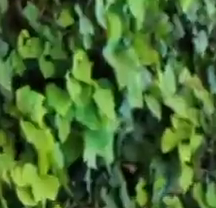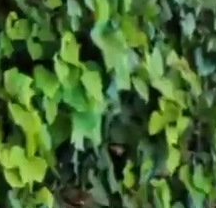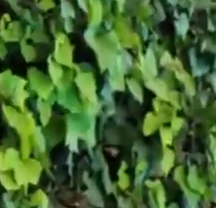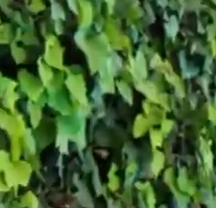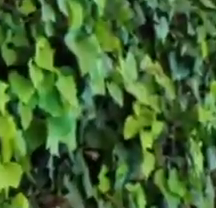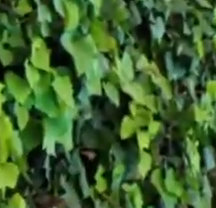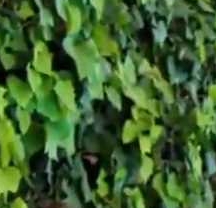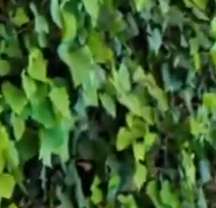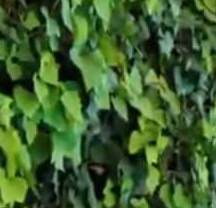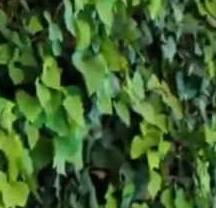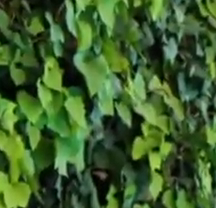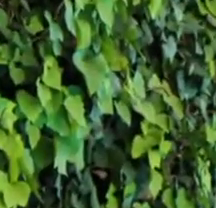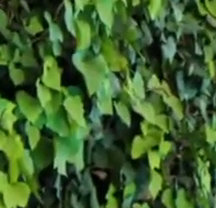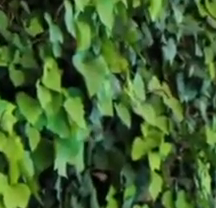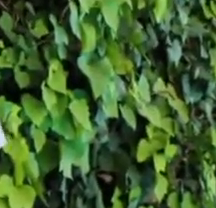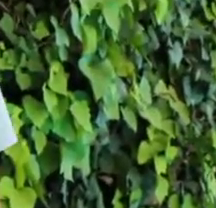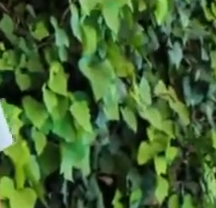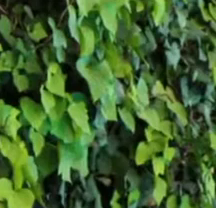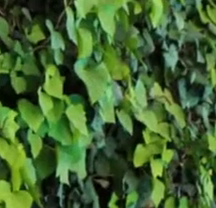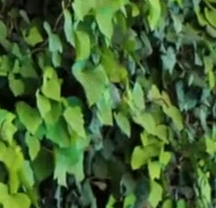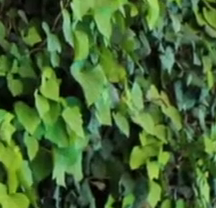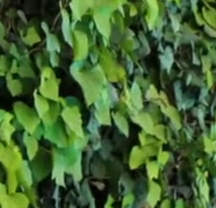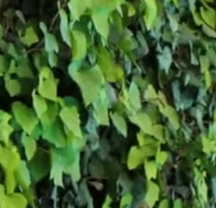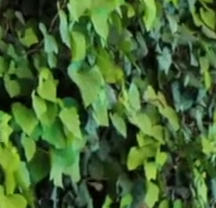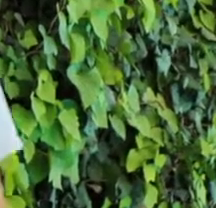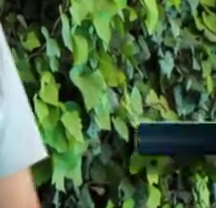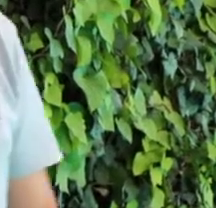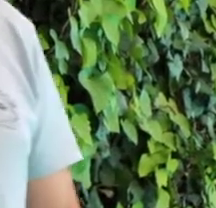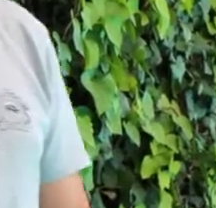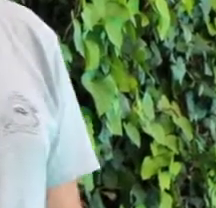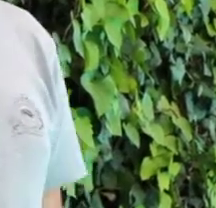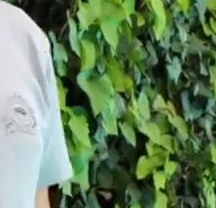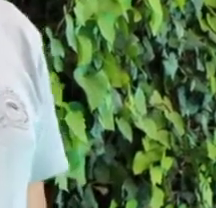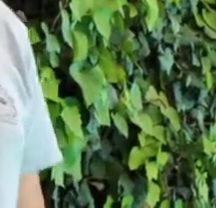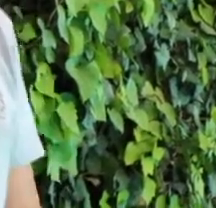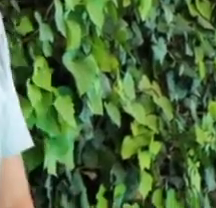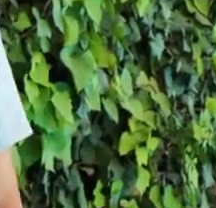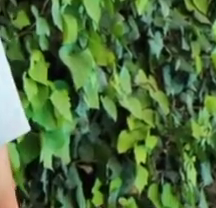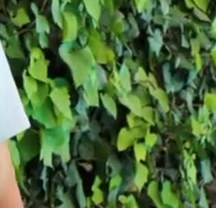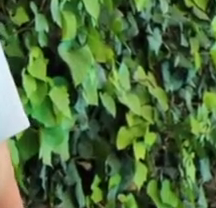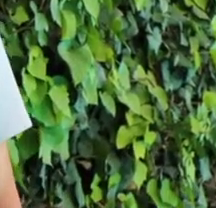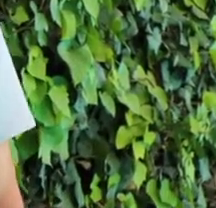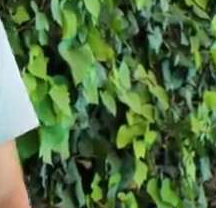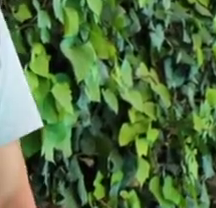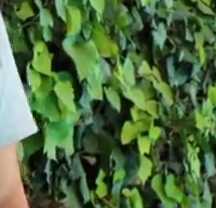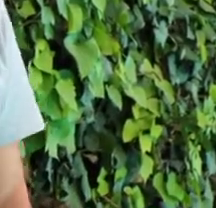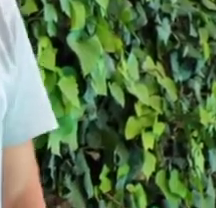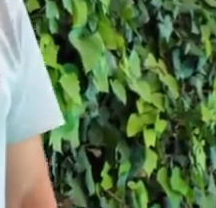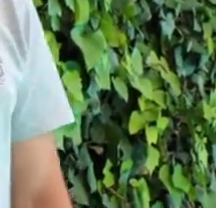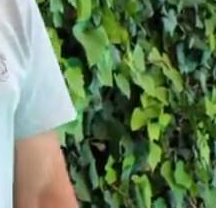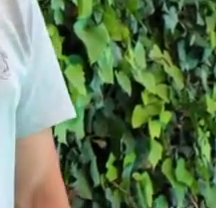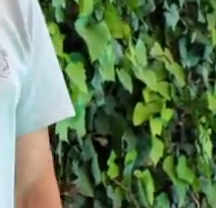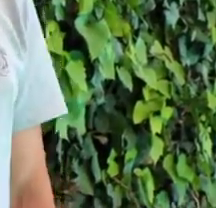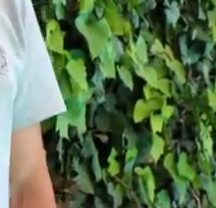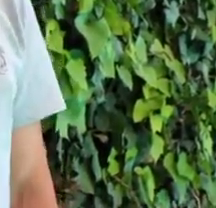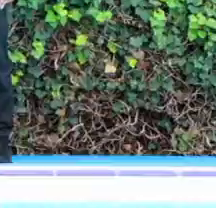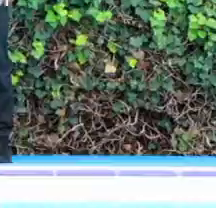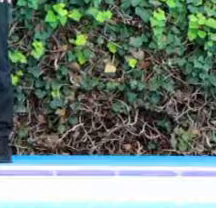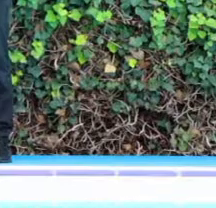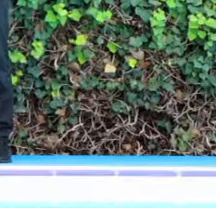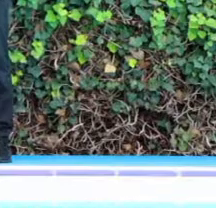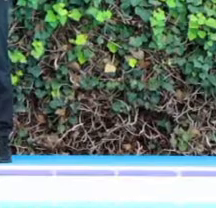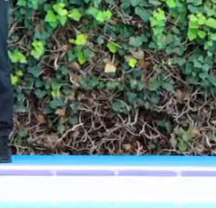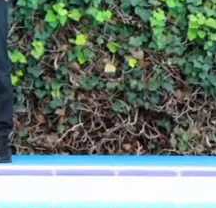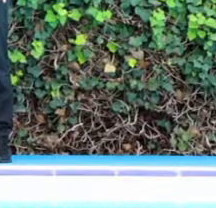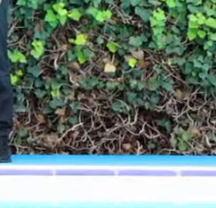trabajando el abdomen. Lo que vamos a hacer, Jair, en esta ocasión nos vamos a acostar totalmente y vamos a flexionar y estirar nuestras piernas.